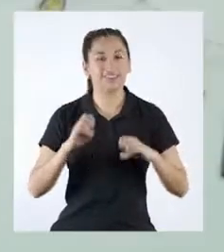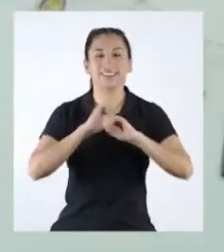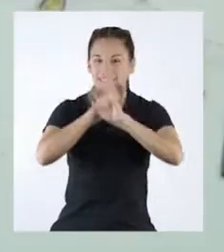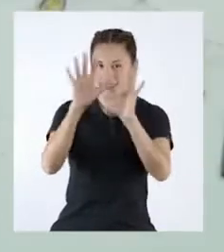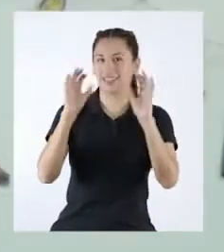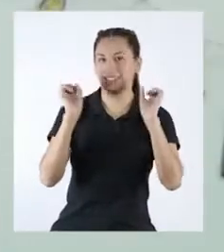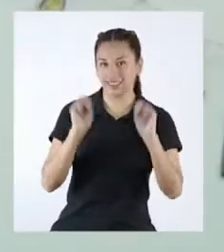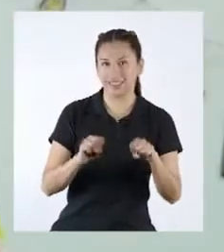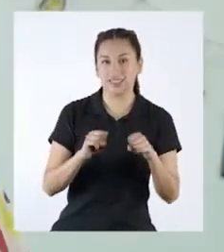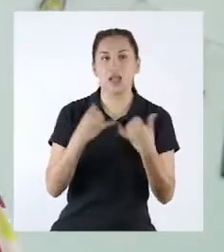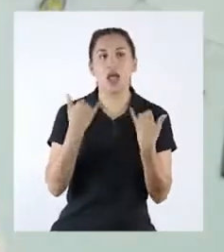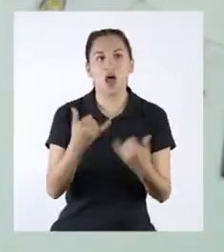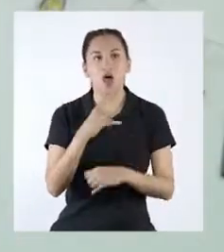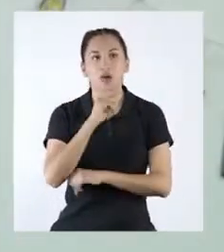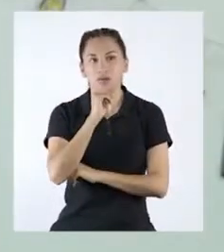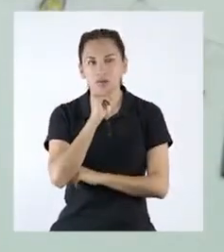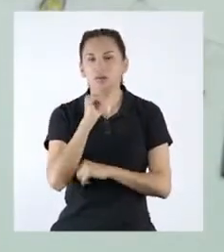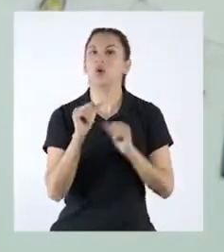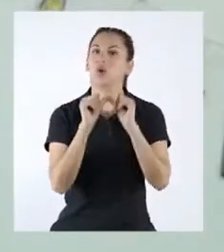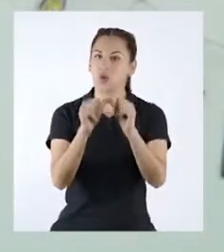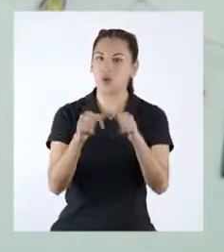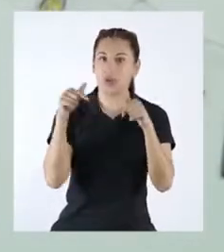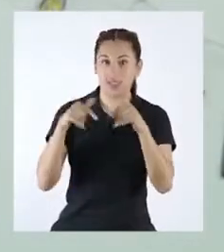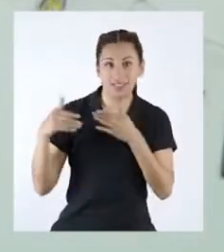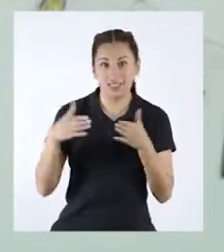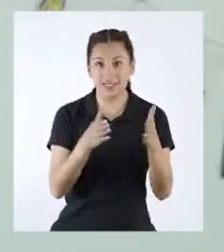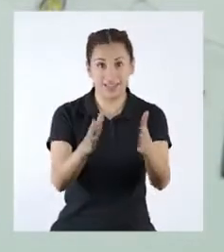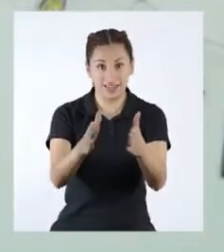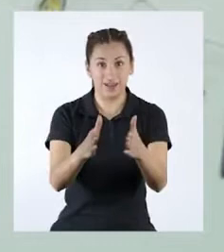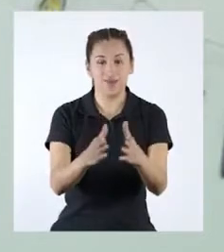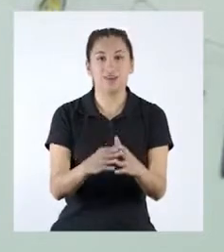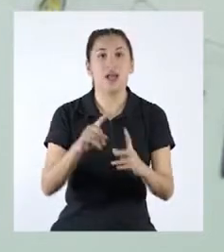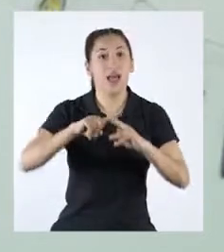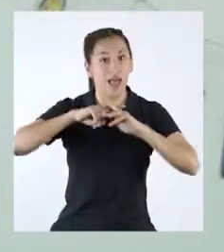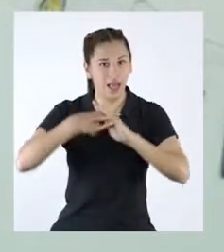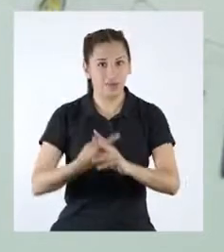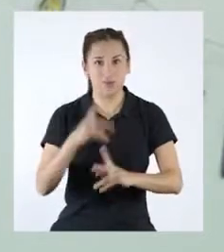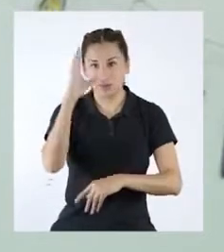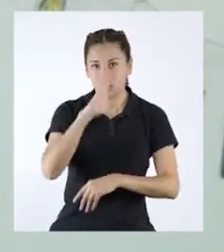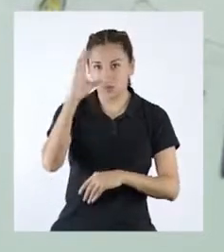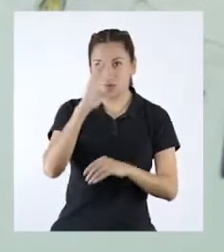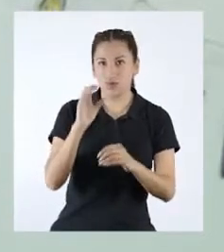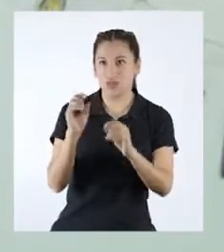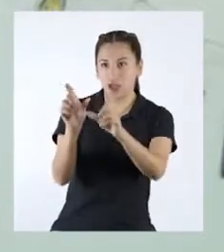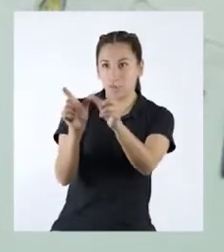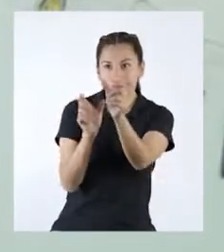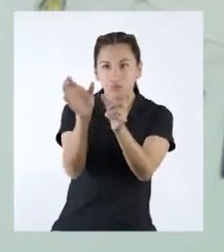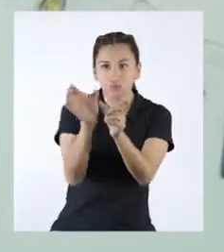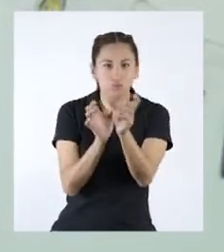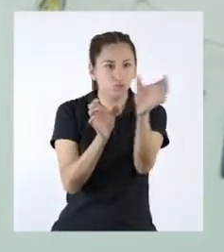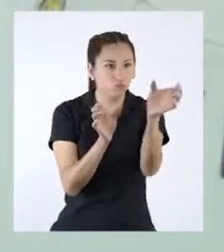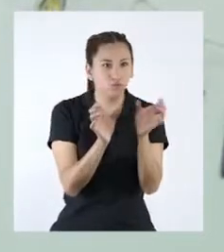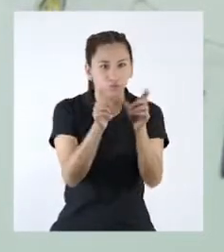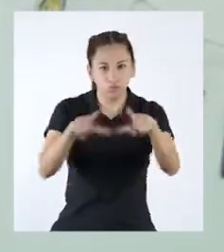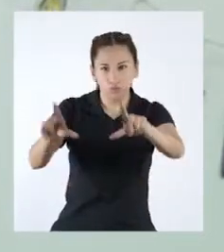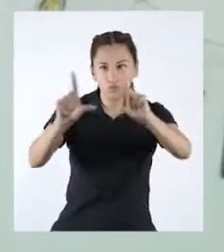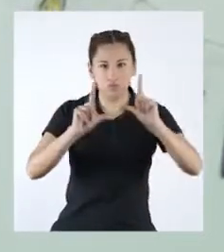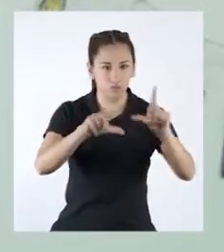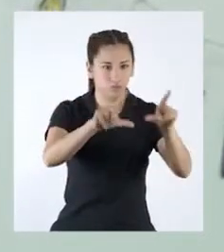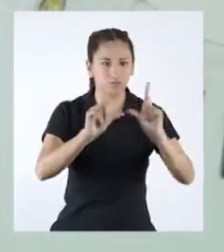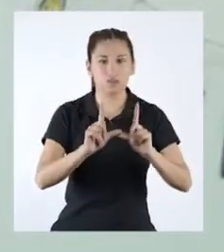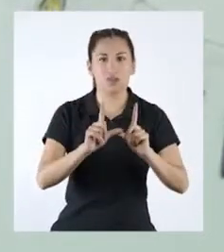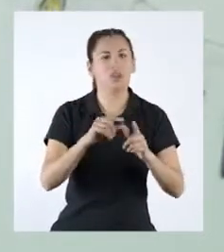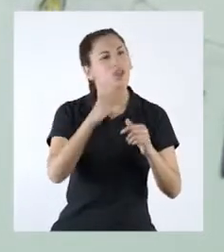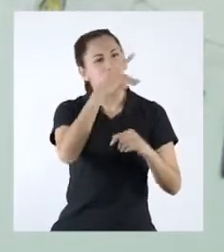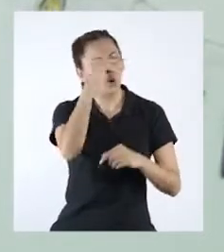Claro que sí. Ahora, sigamos nuestro camino y empecemos por buscar fuentes. Juliana, ¿me